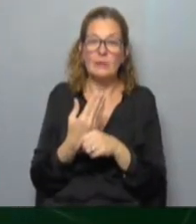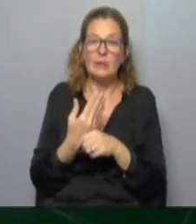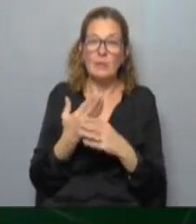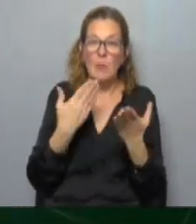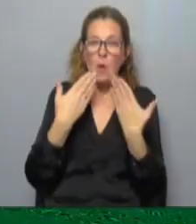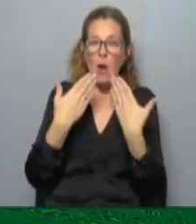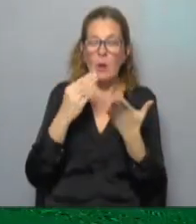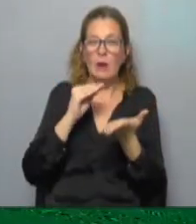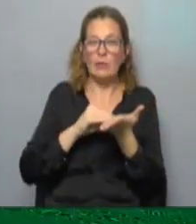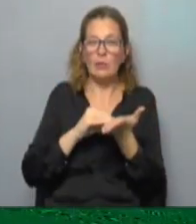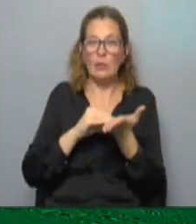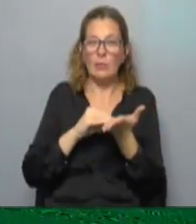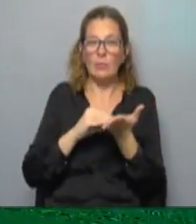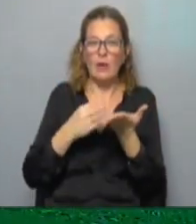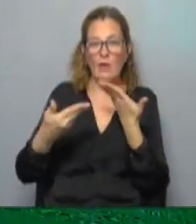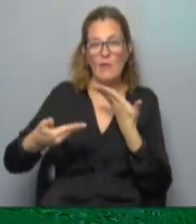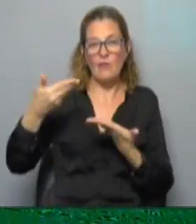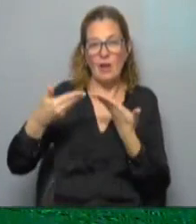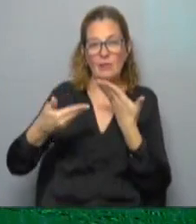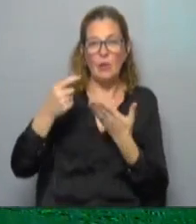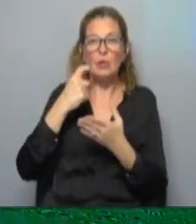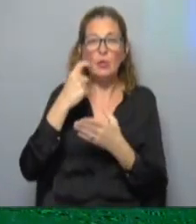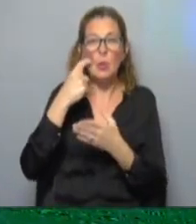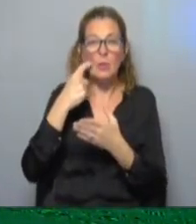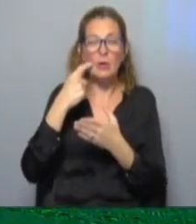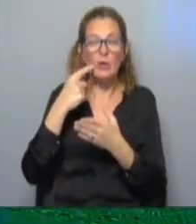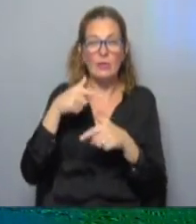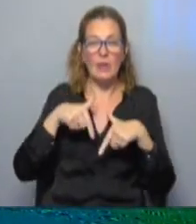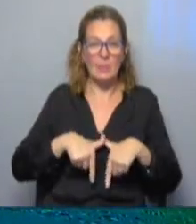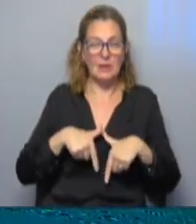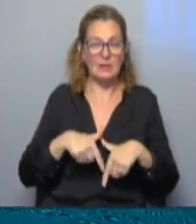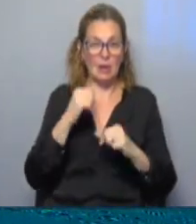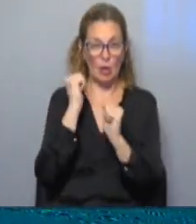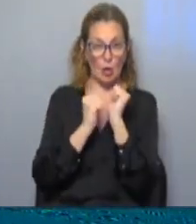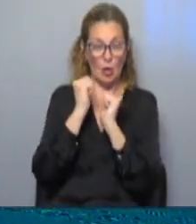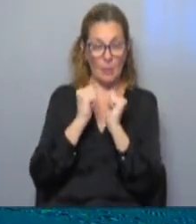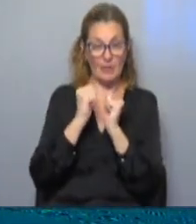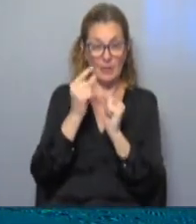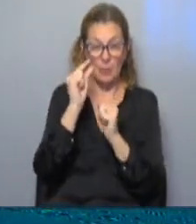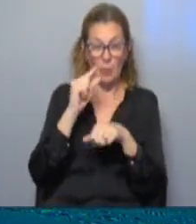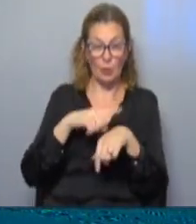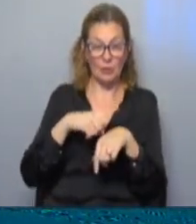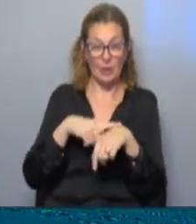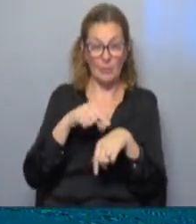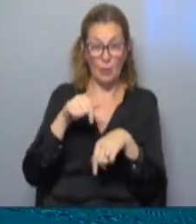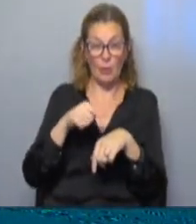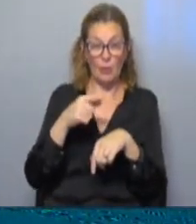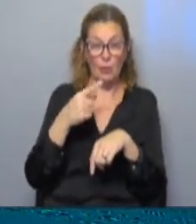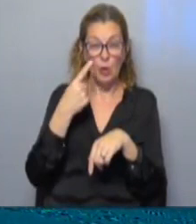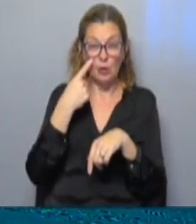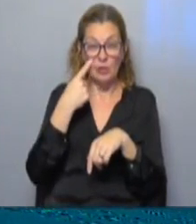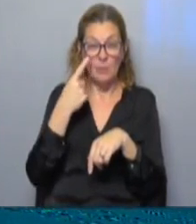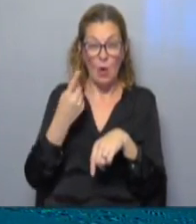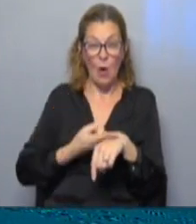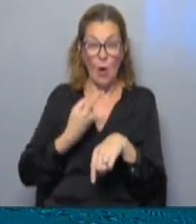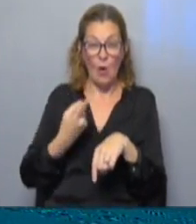Vamos a hablar de la inflación. Salieron las cifras de inflación del Ministerio de Economía y Finanzas hace poquito, hoy, recientemente, hace unas horas